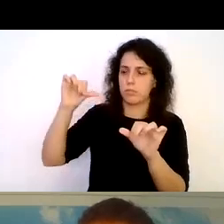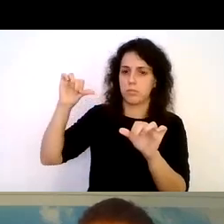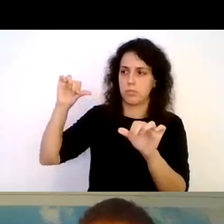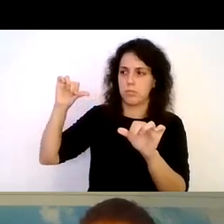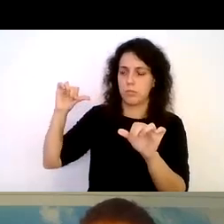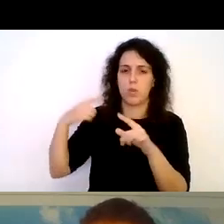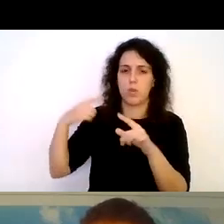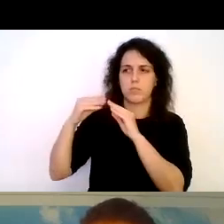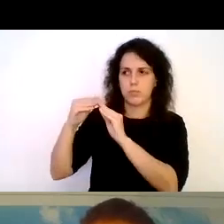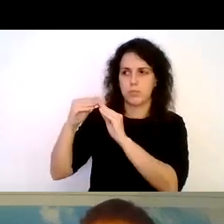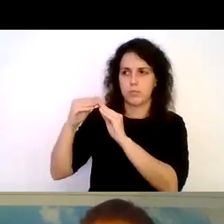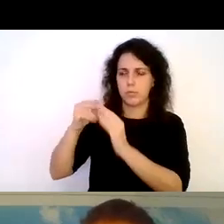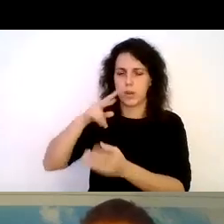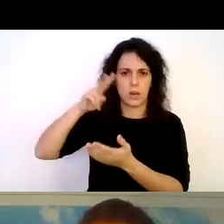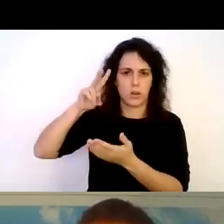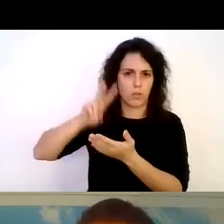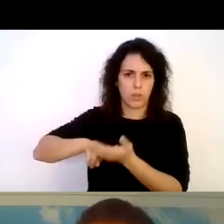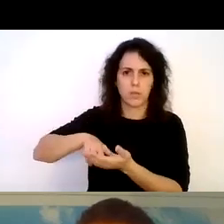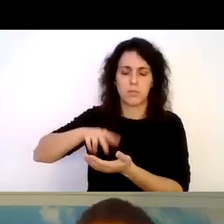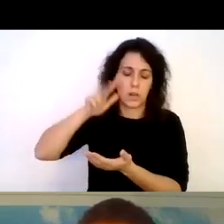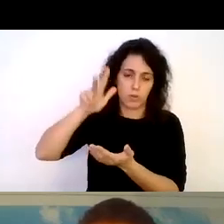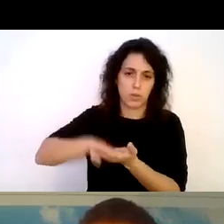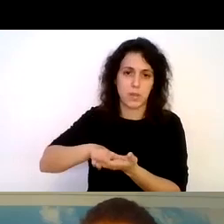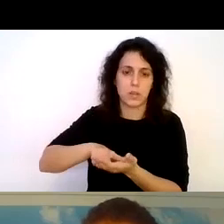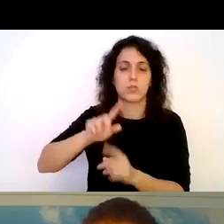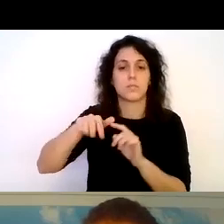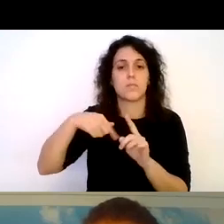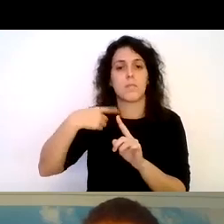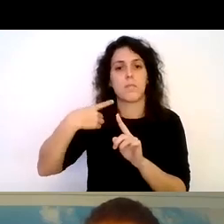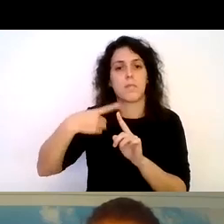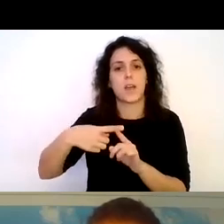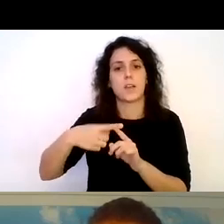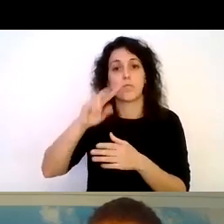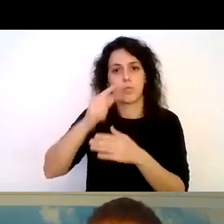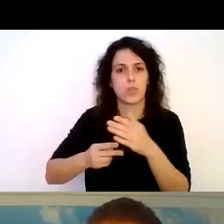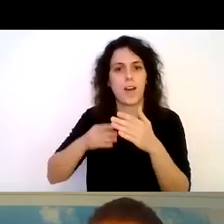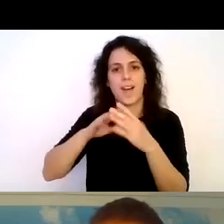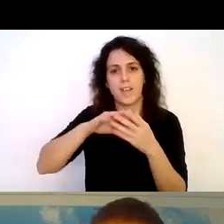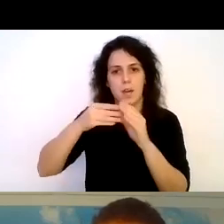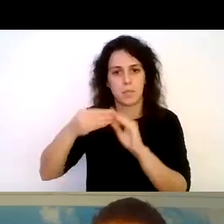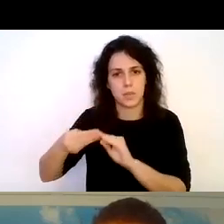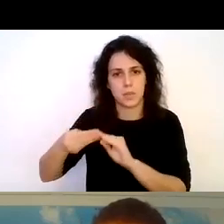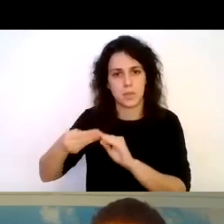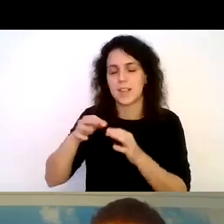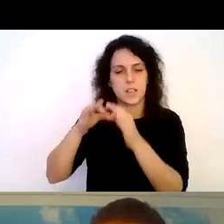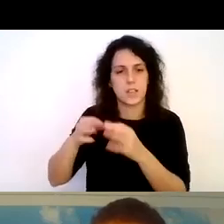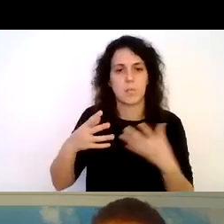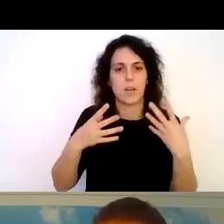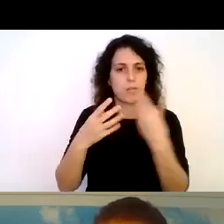desarrollado y los reconocimientos y bueno y el desarrollo del buceo adaptado claramente estuvo de la mano del